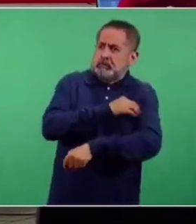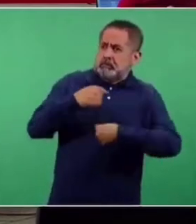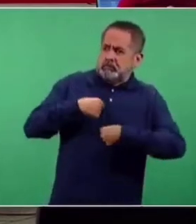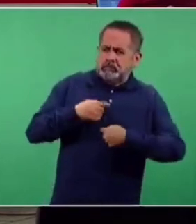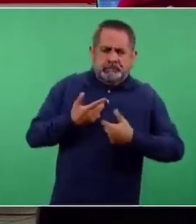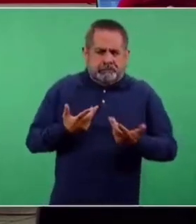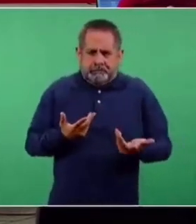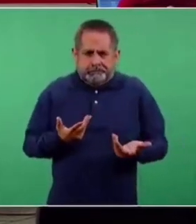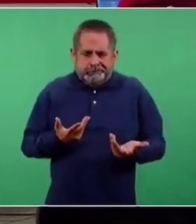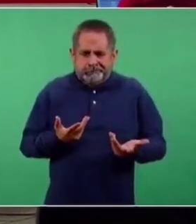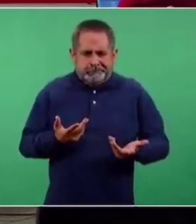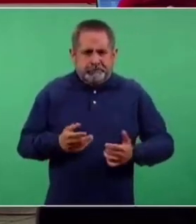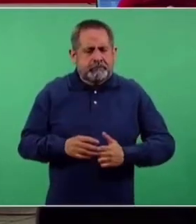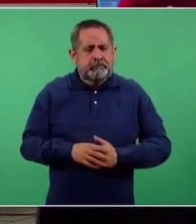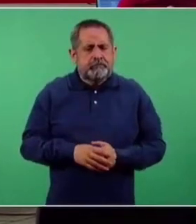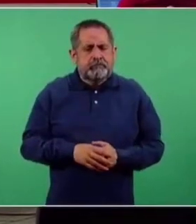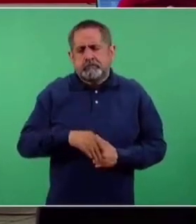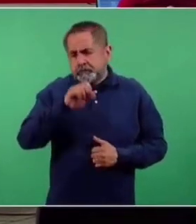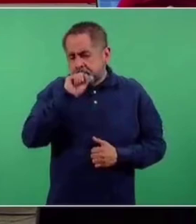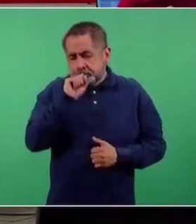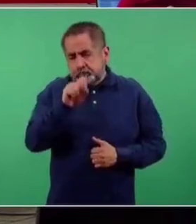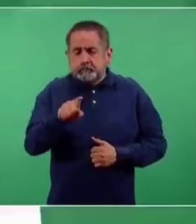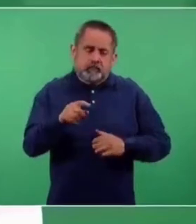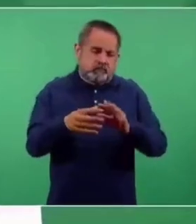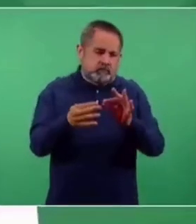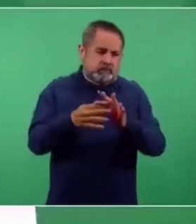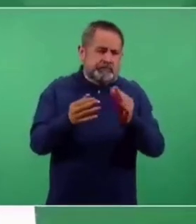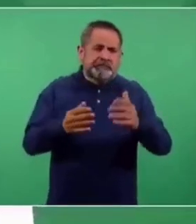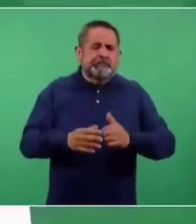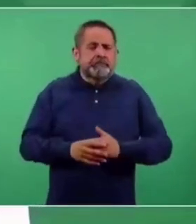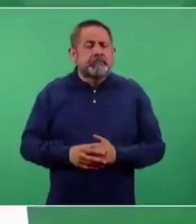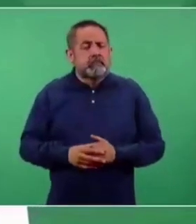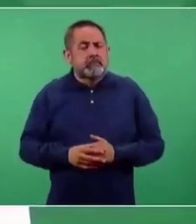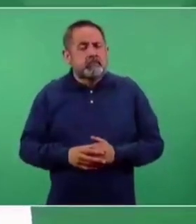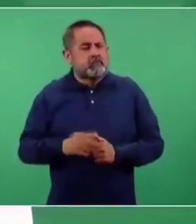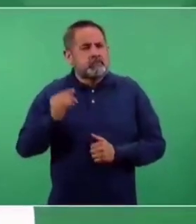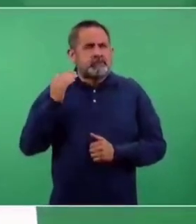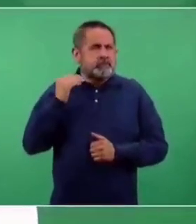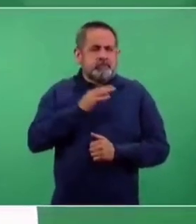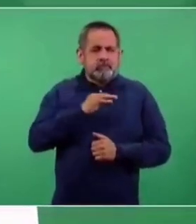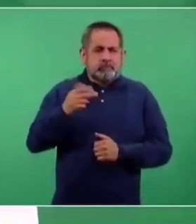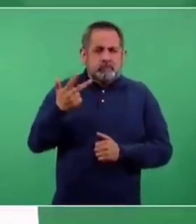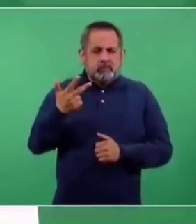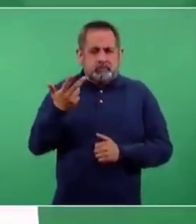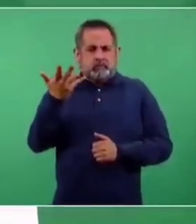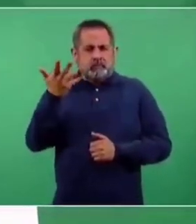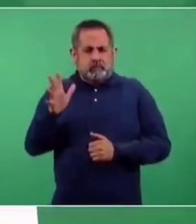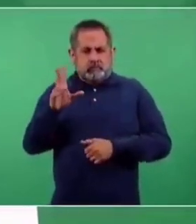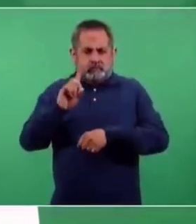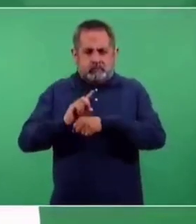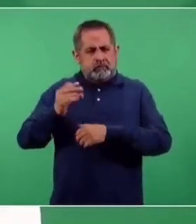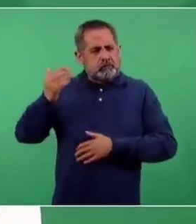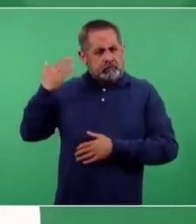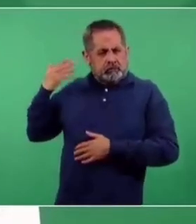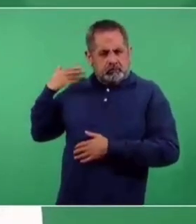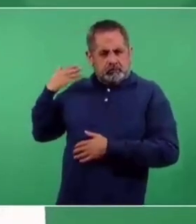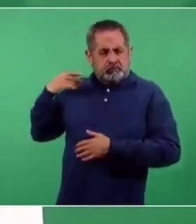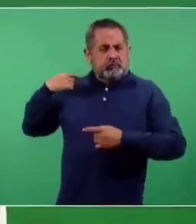Ahora, también lo que estamos viendo, y esto particularmente en los últimos ocho o diez días, es